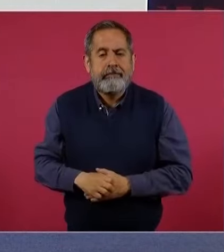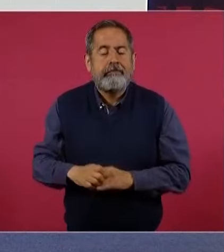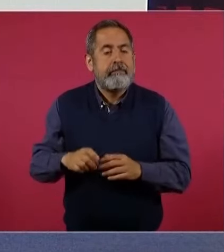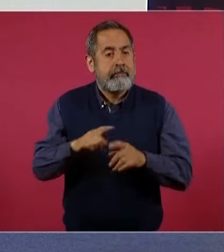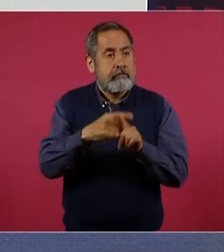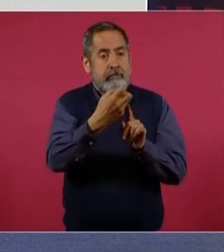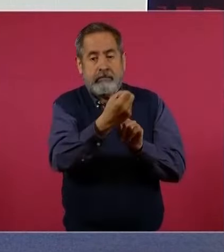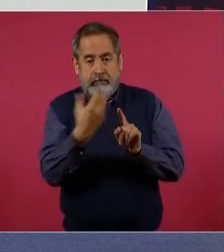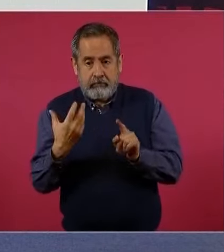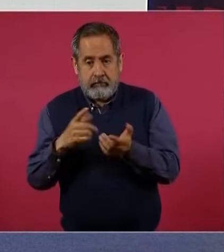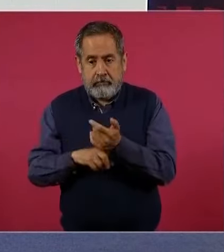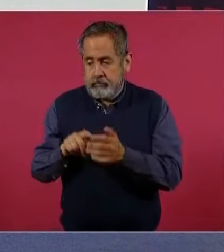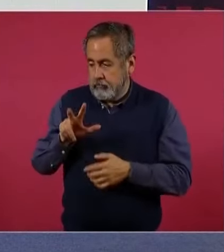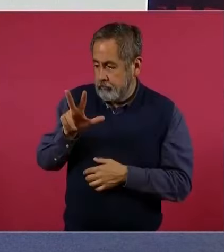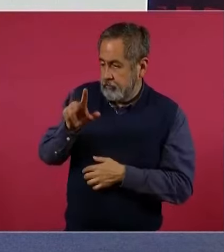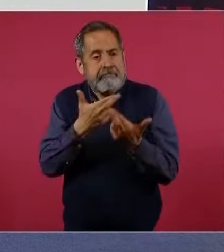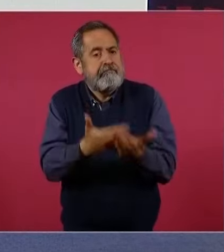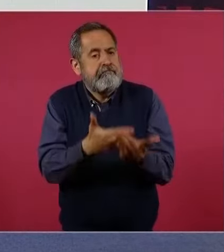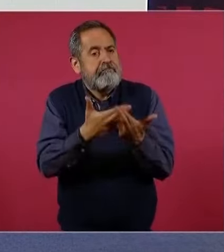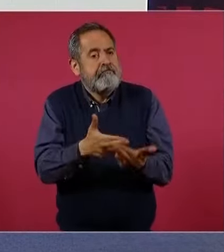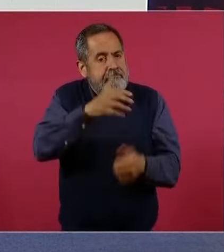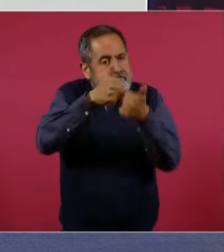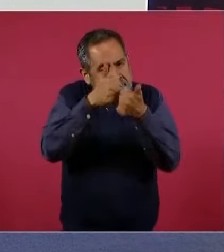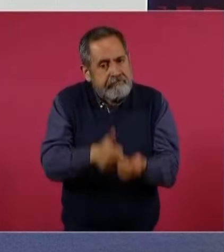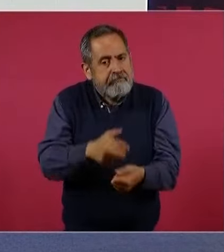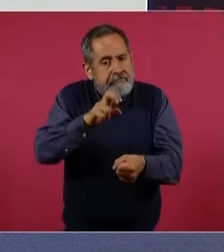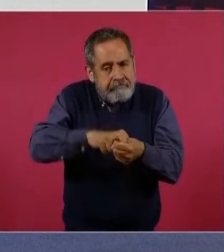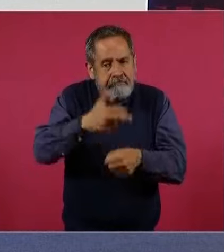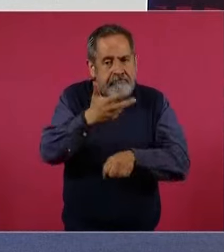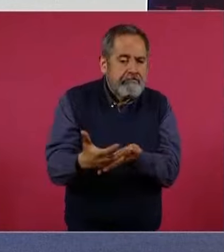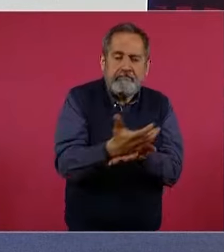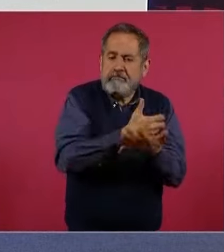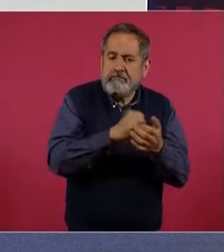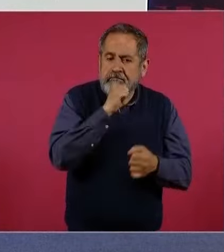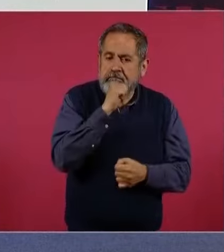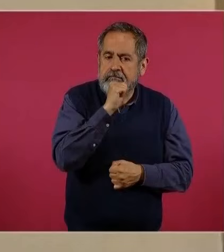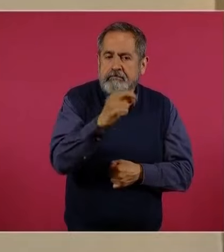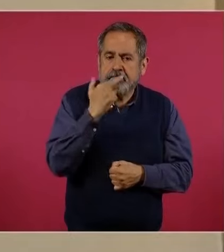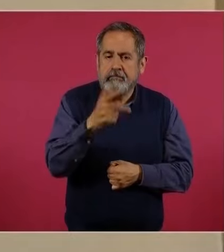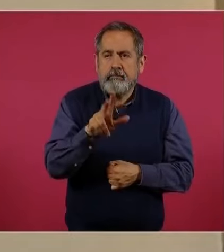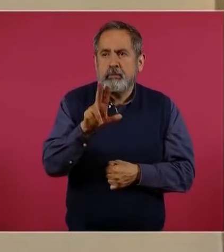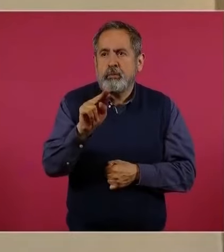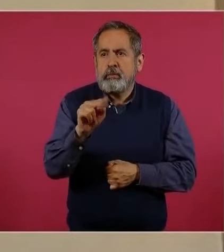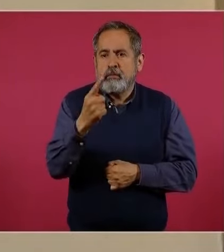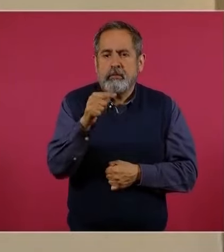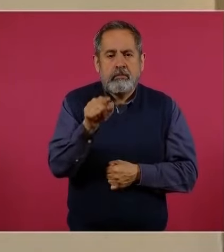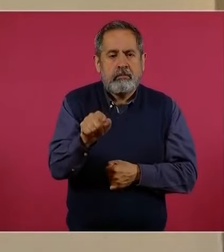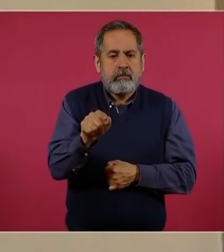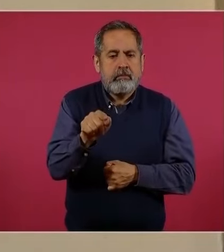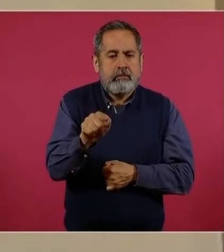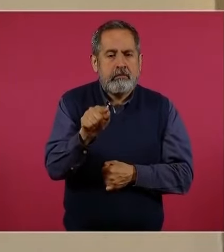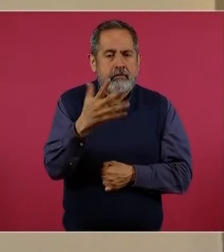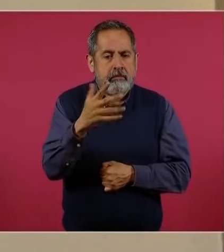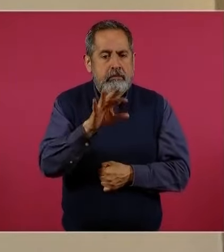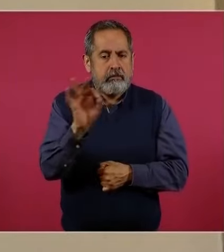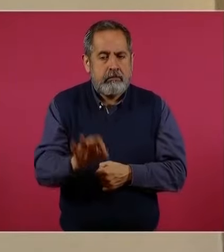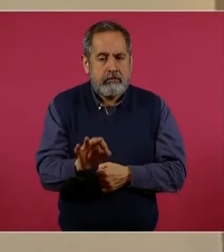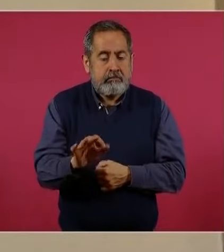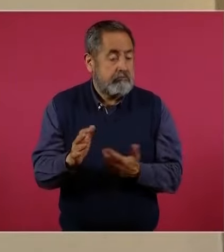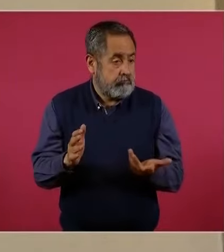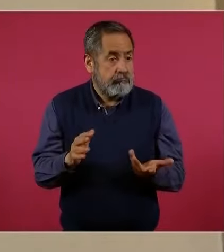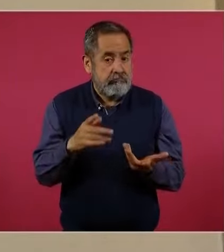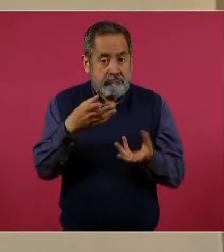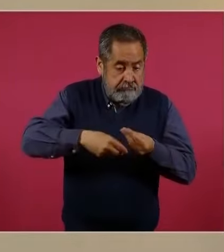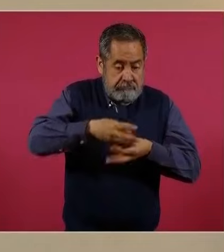mandan 18.5 por ciento y dejan en Estados Unidos el 81.5 por ciento